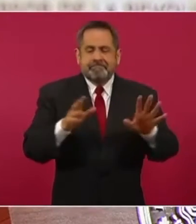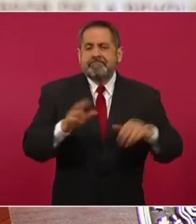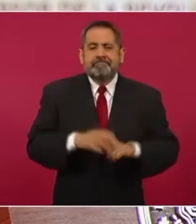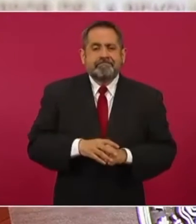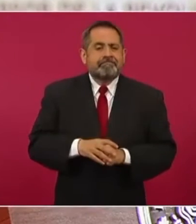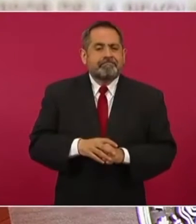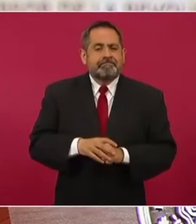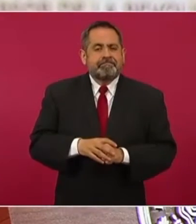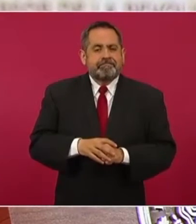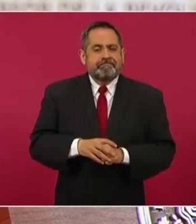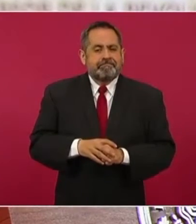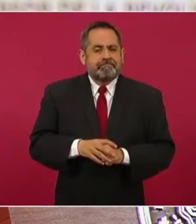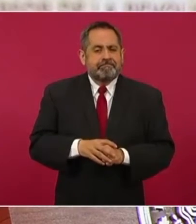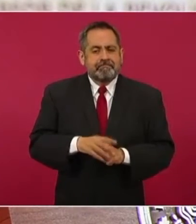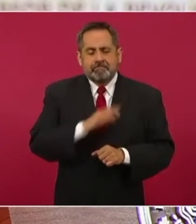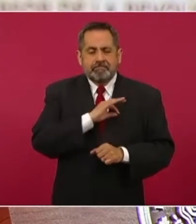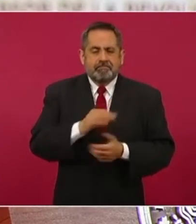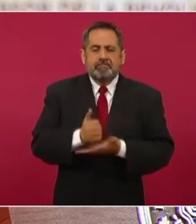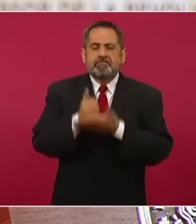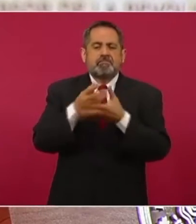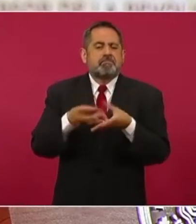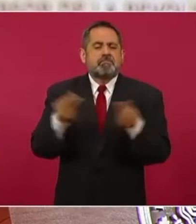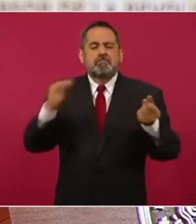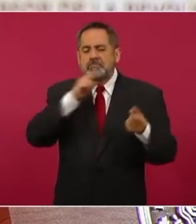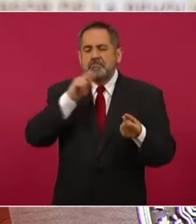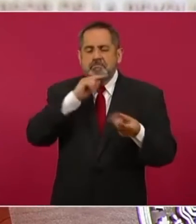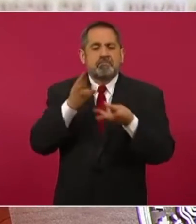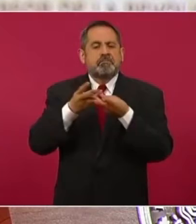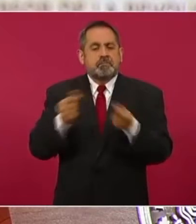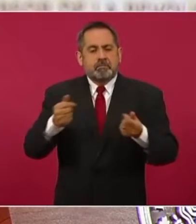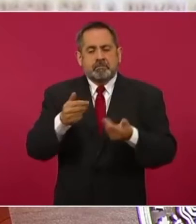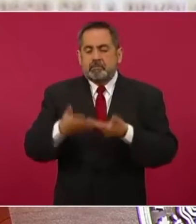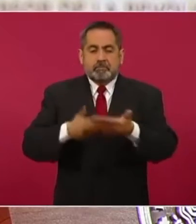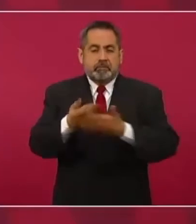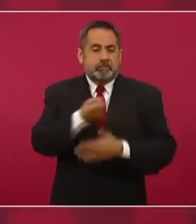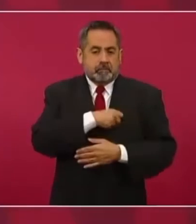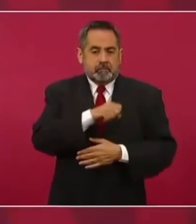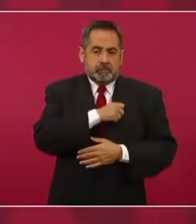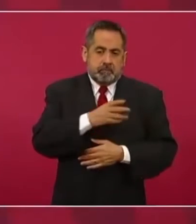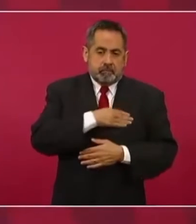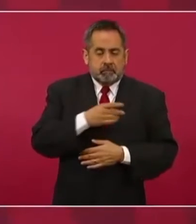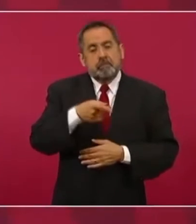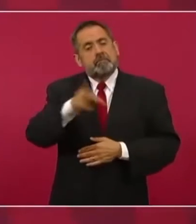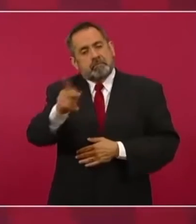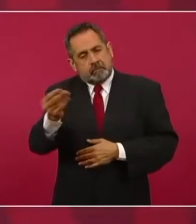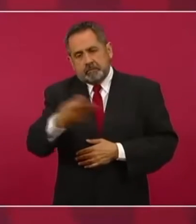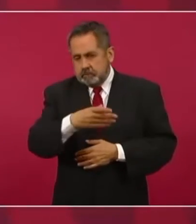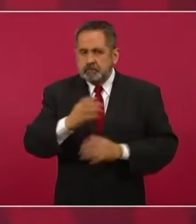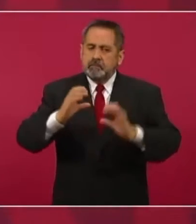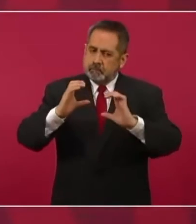puede salir rápido. Adelante, todas maneras hay que cuidarnos,